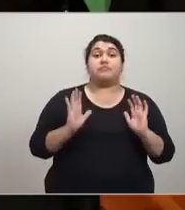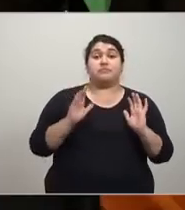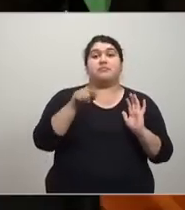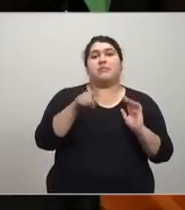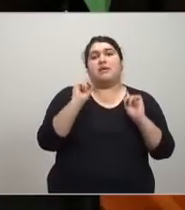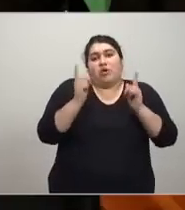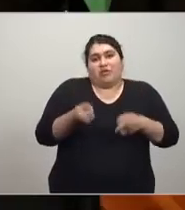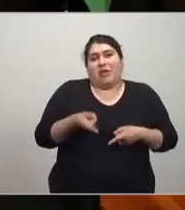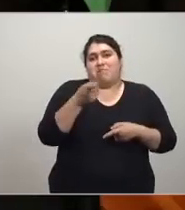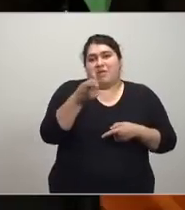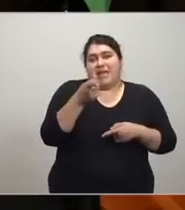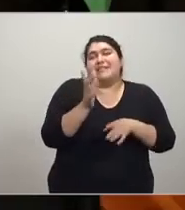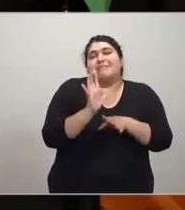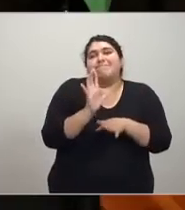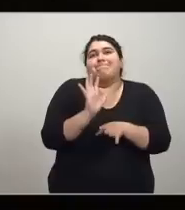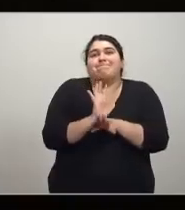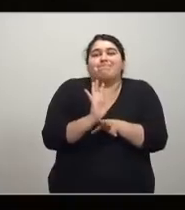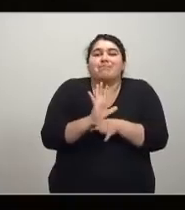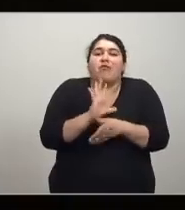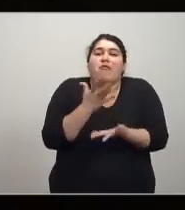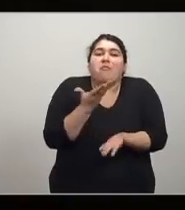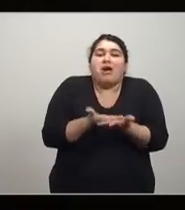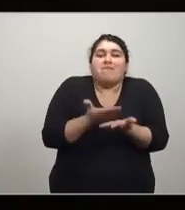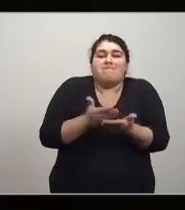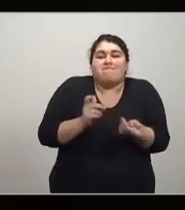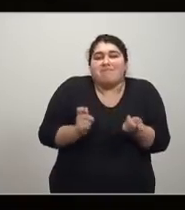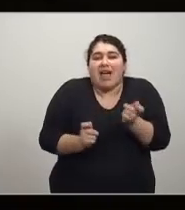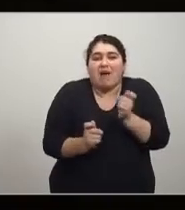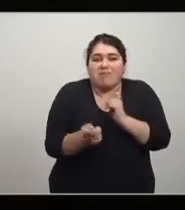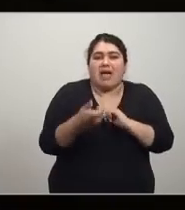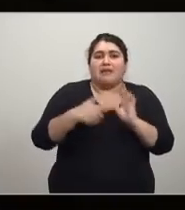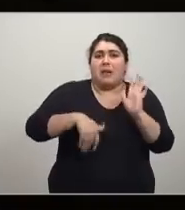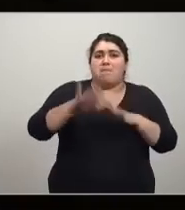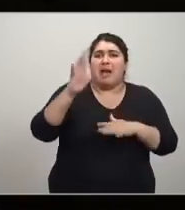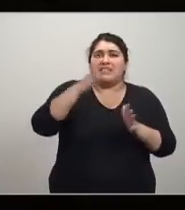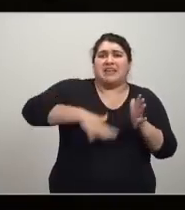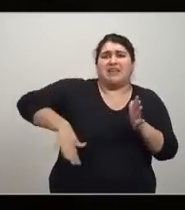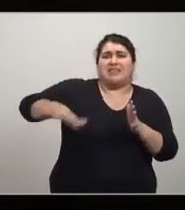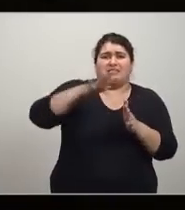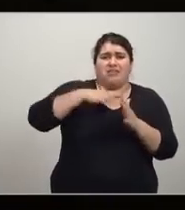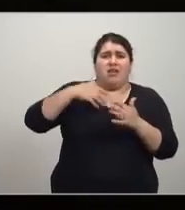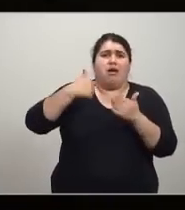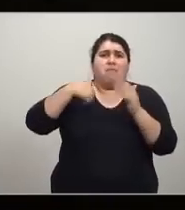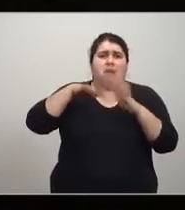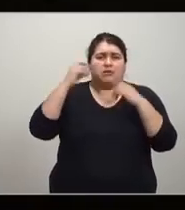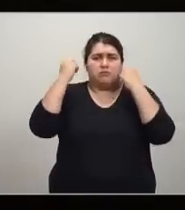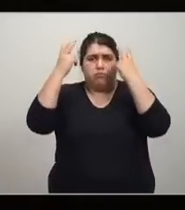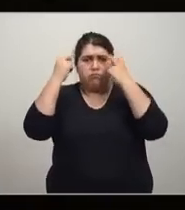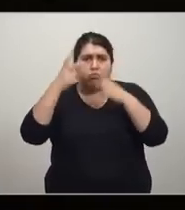pero también significaba cambios políticos colapsaba la antigua clase dominante y surgió una nueva clase la burguesía